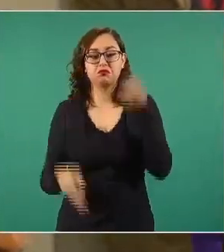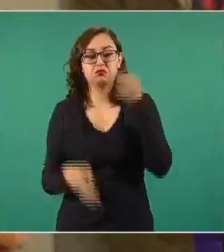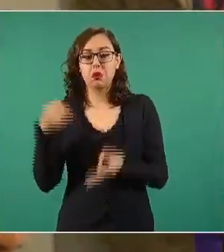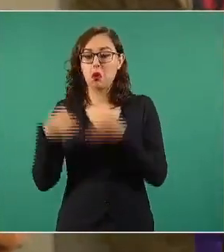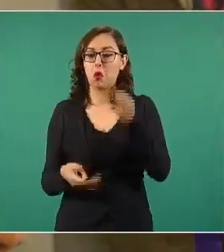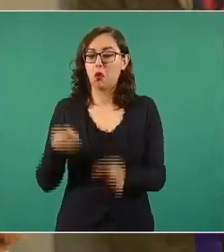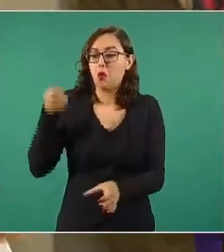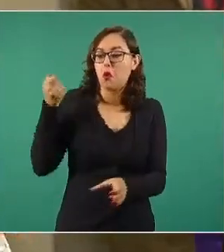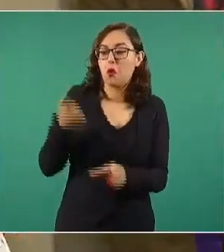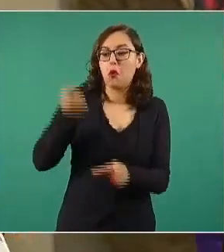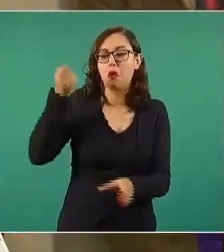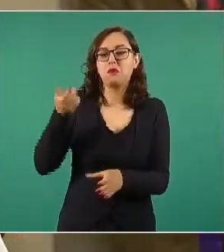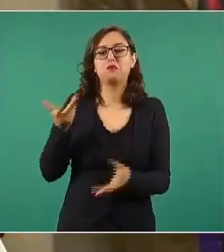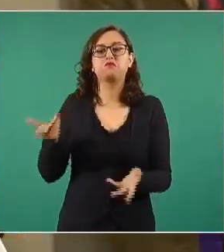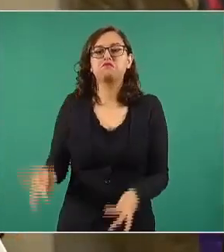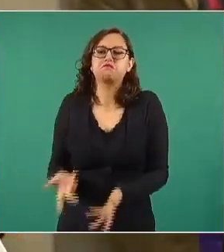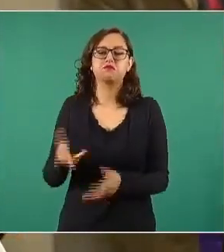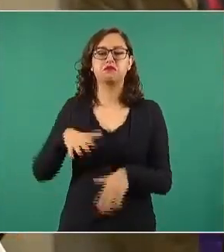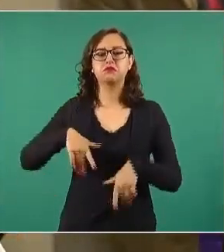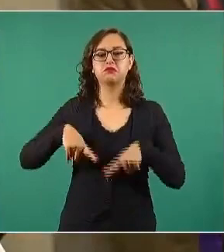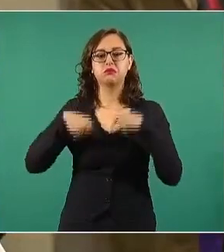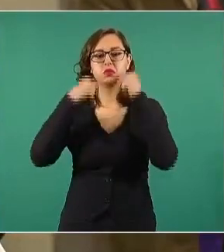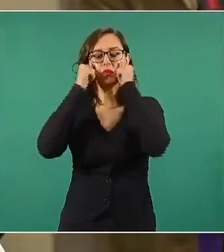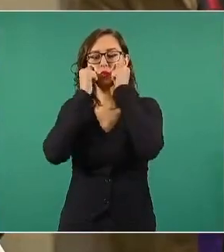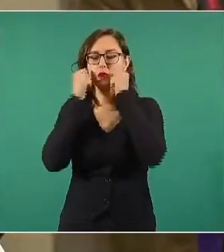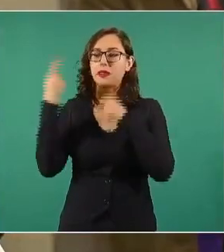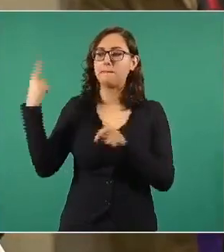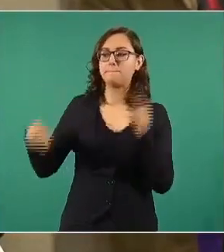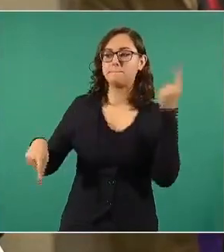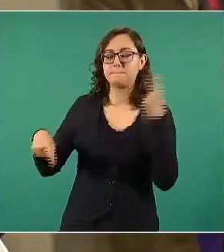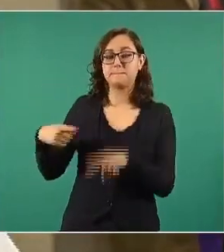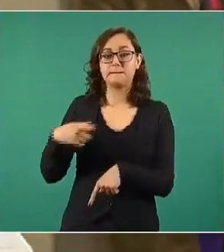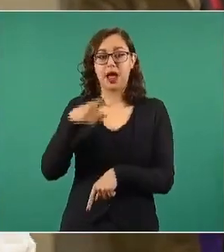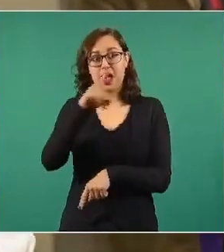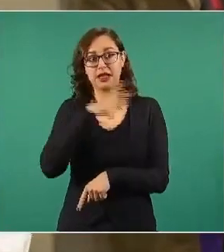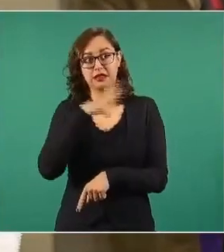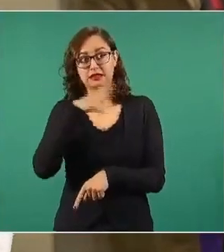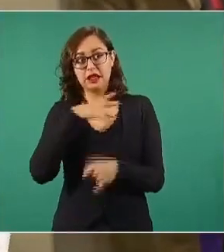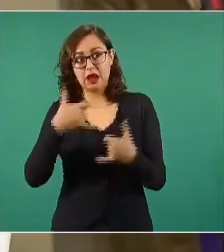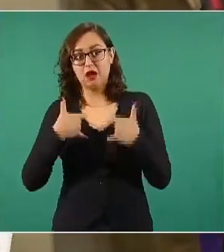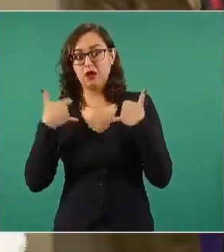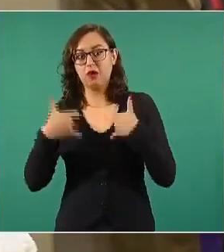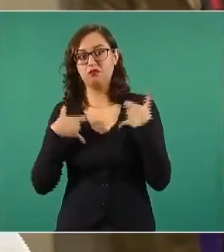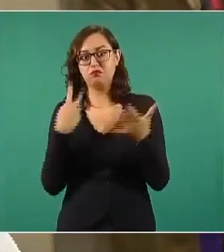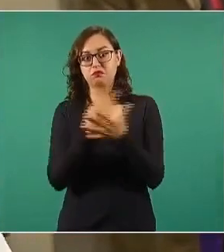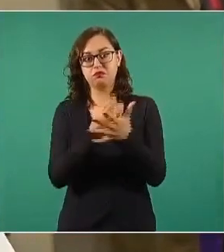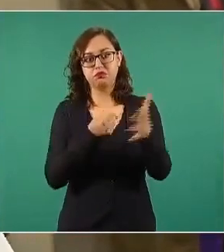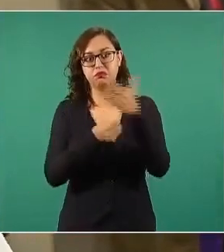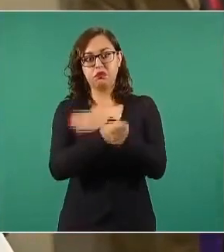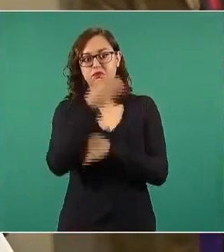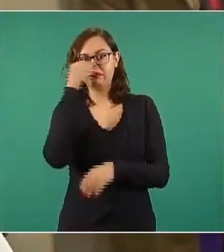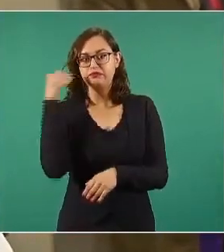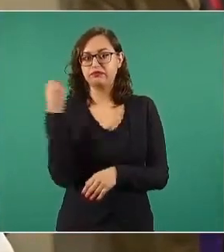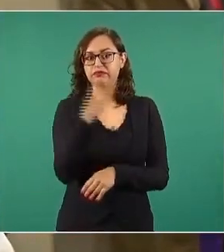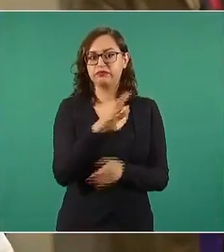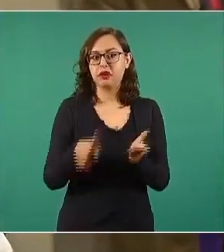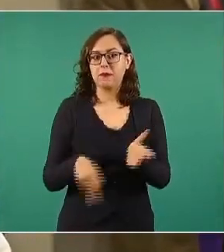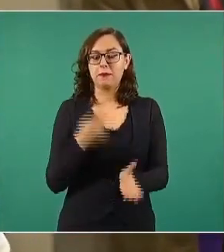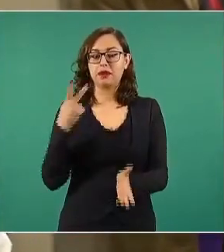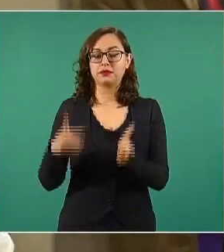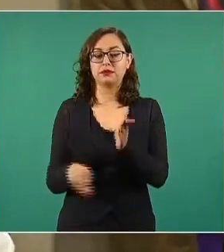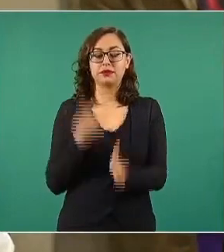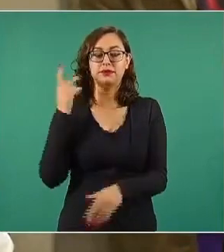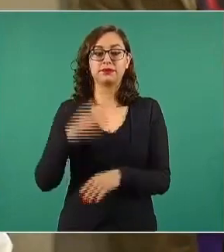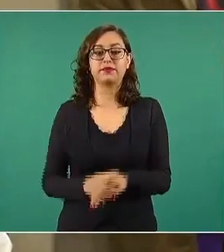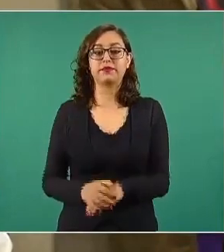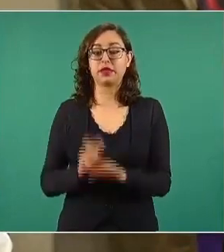están los jóvenes que metió a la cárcel Isabel Miranda de Wallace. Yo quisiera, señor presidente, que usted leyera una carta que le dirigieron